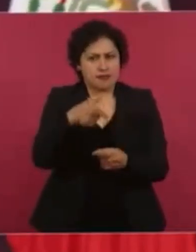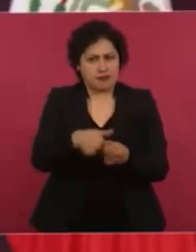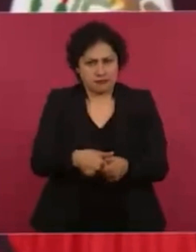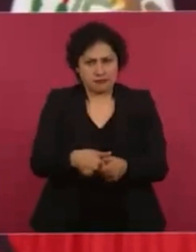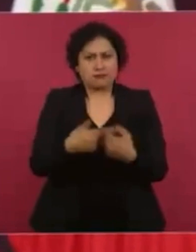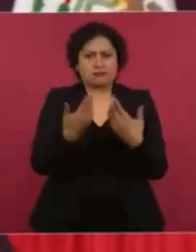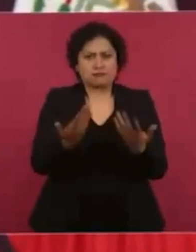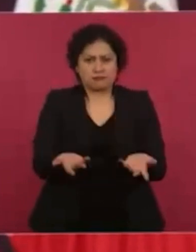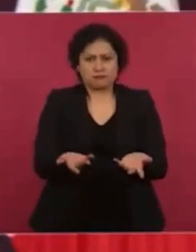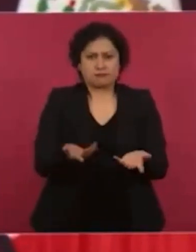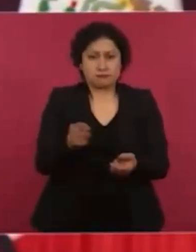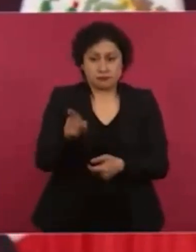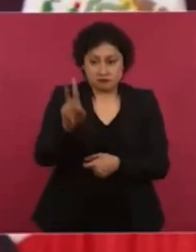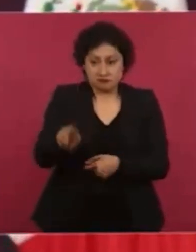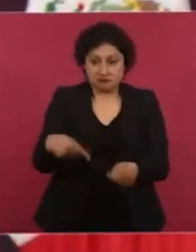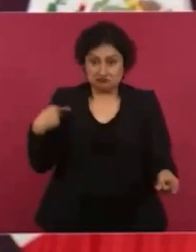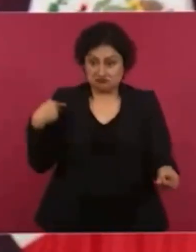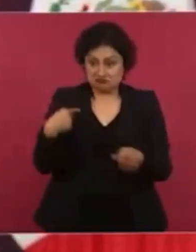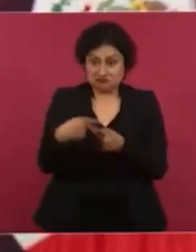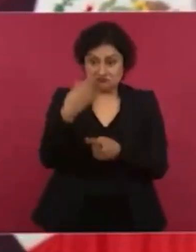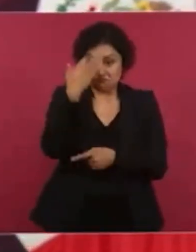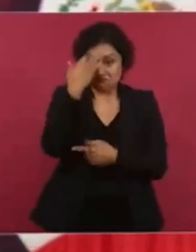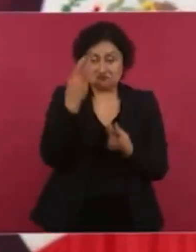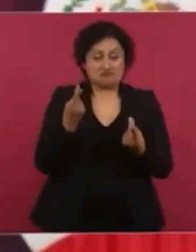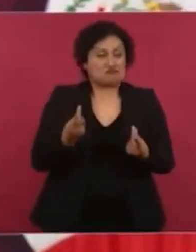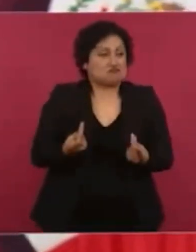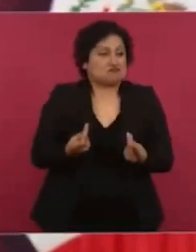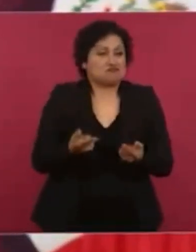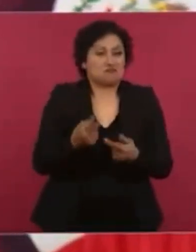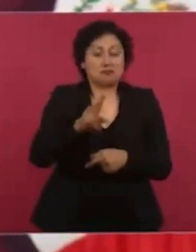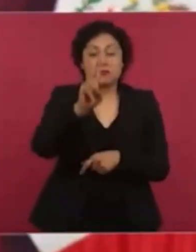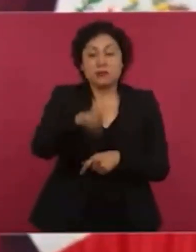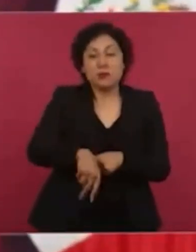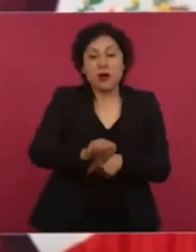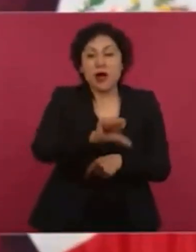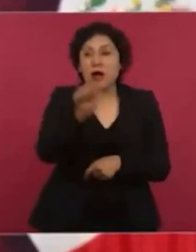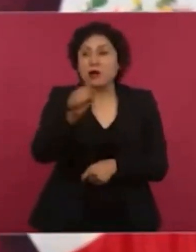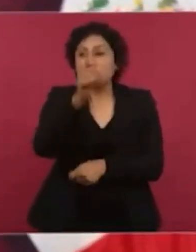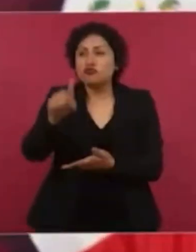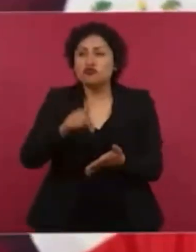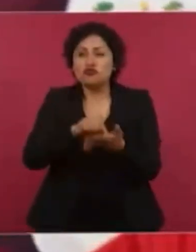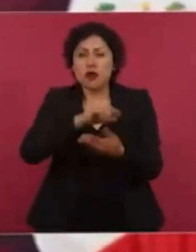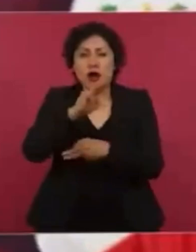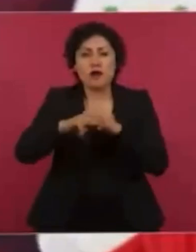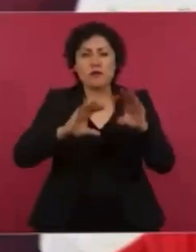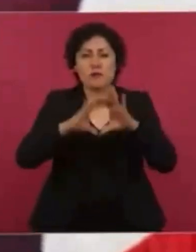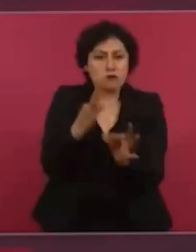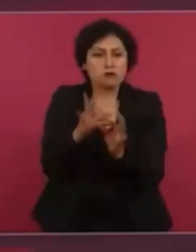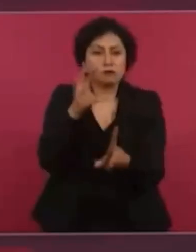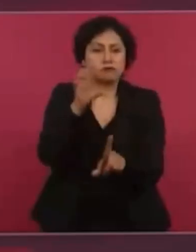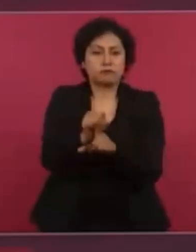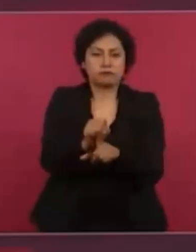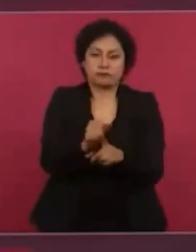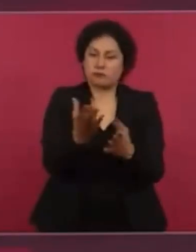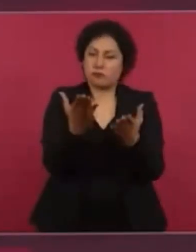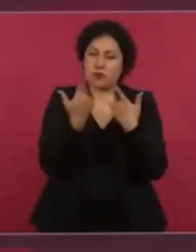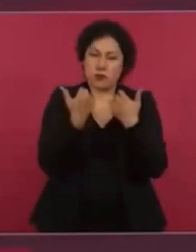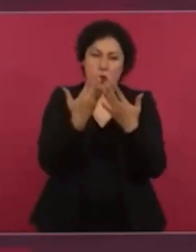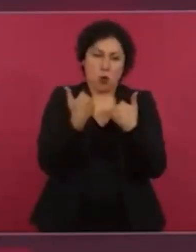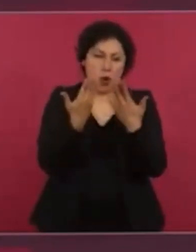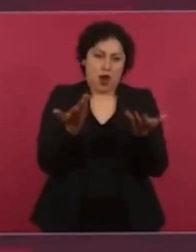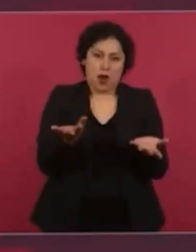ninguna obra que se haya hecho en cinco años de esas dimensiones. Con el